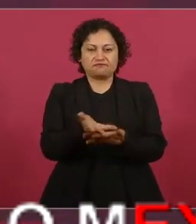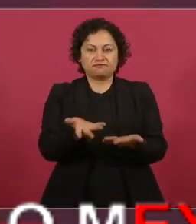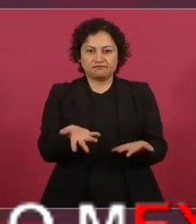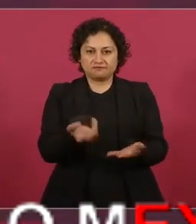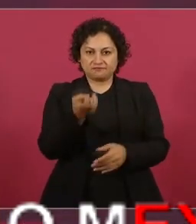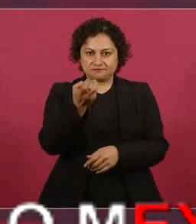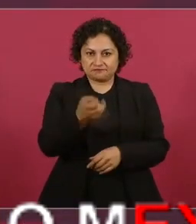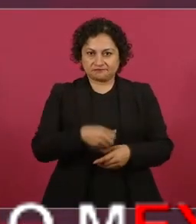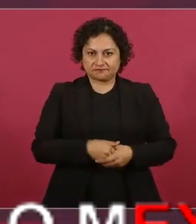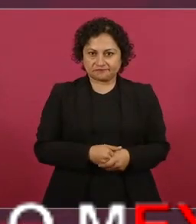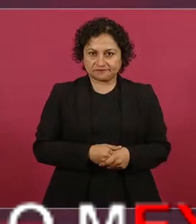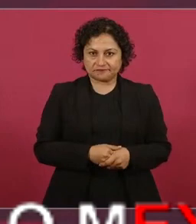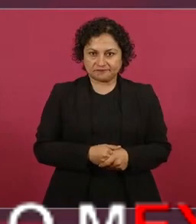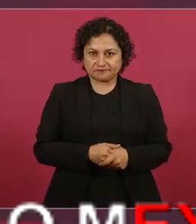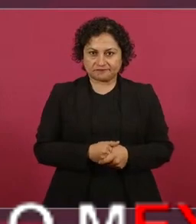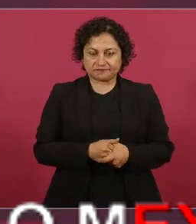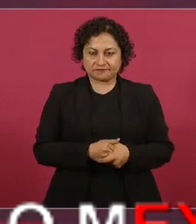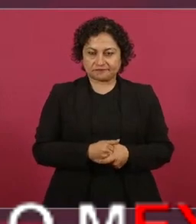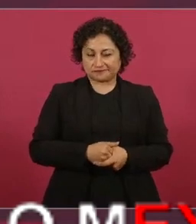como se escurrían